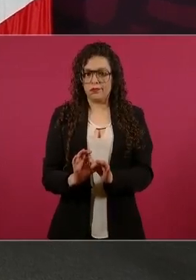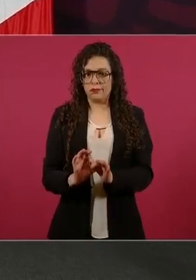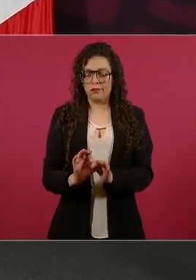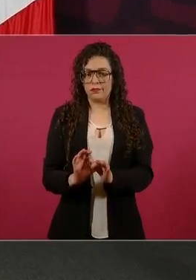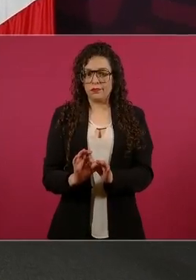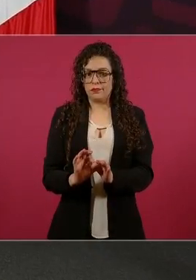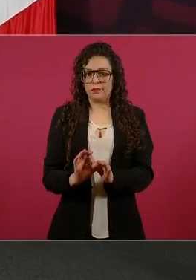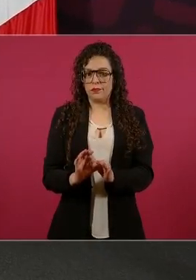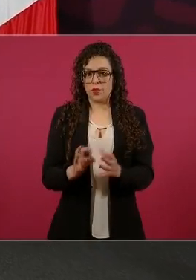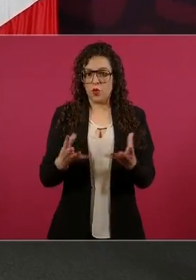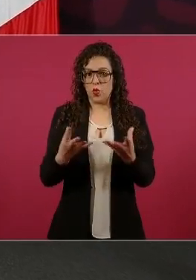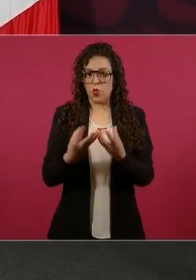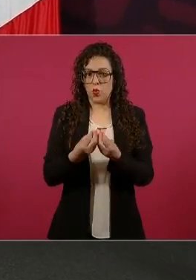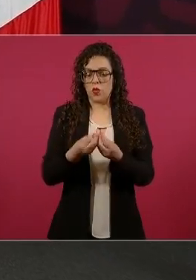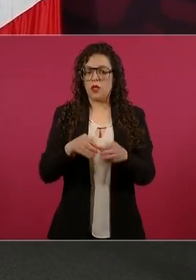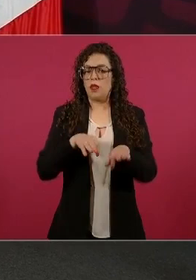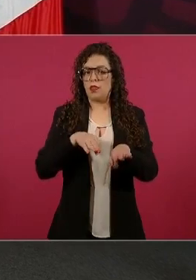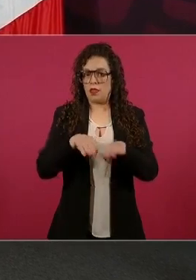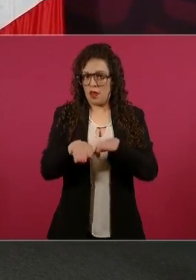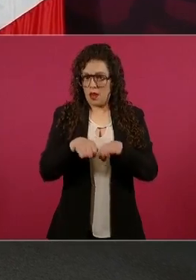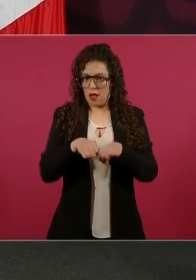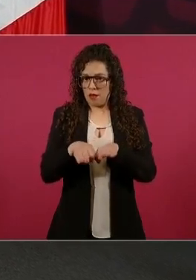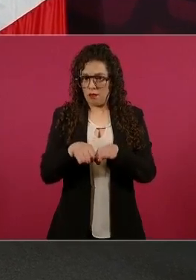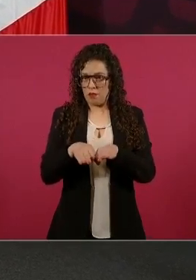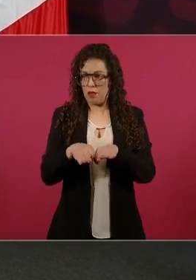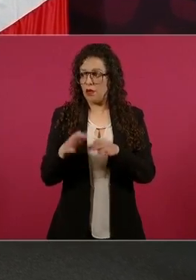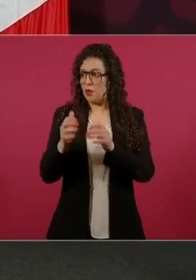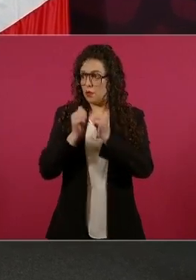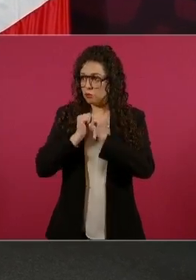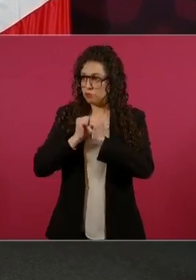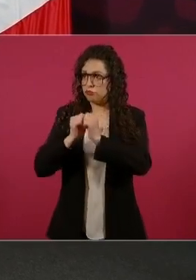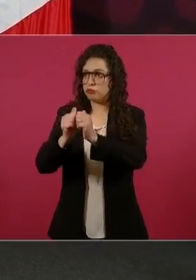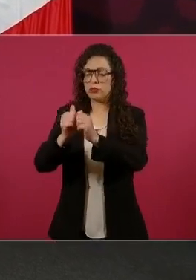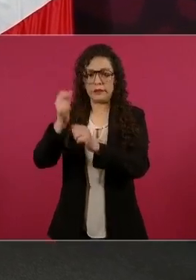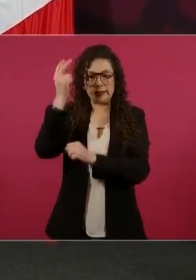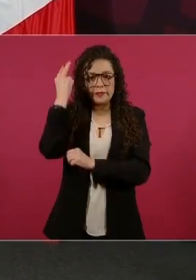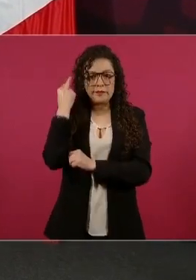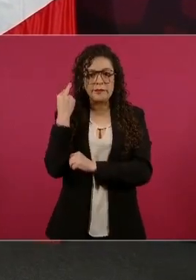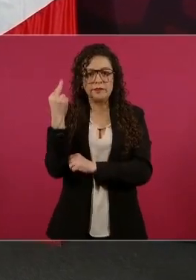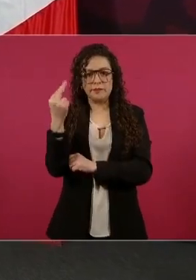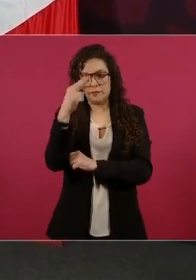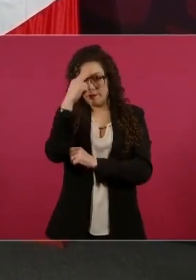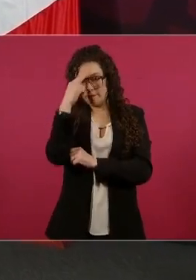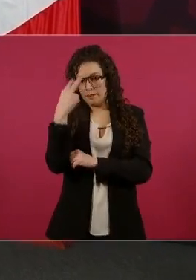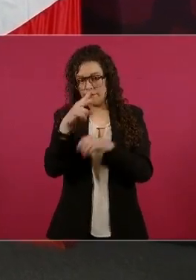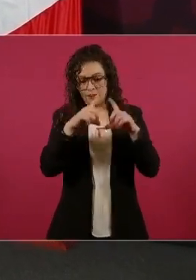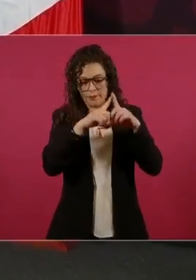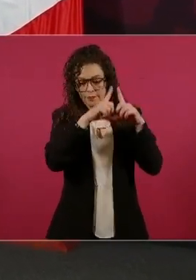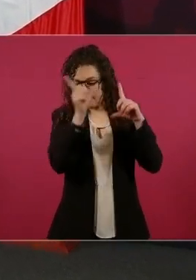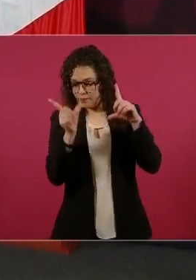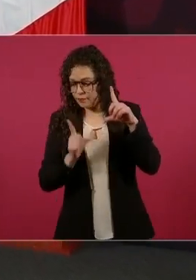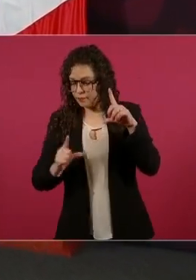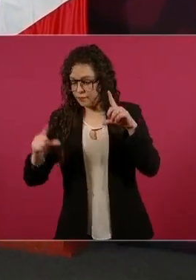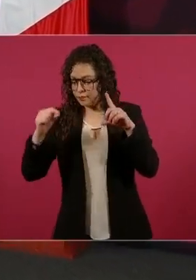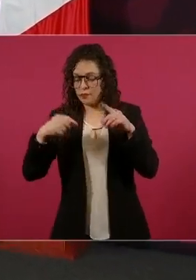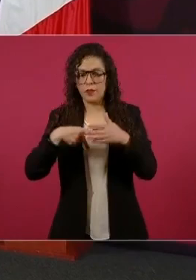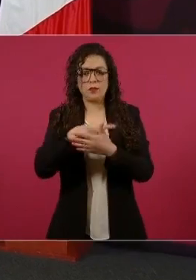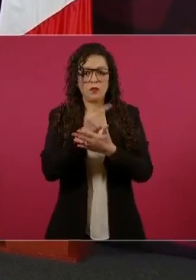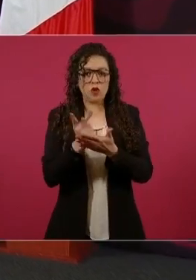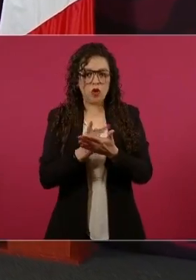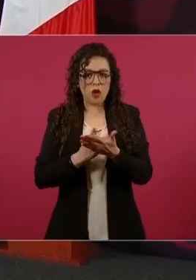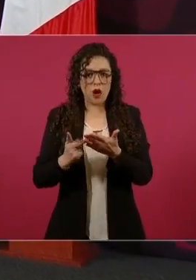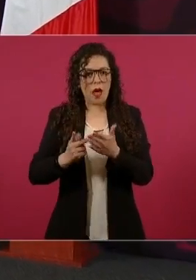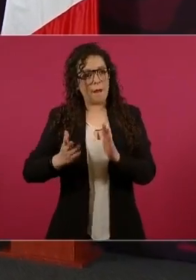país, revisando obras, evaluando programas,